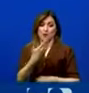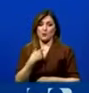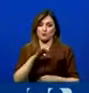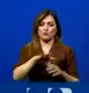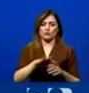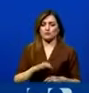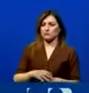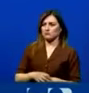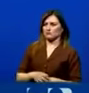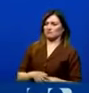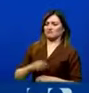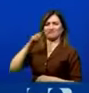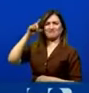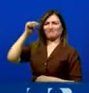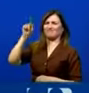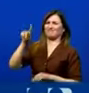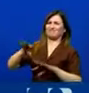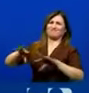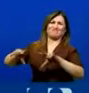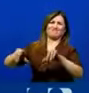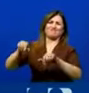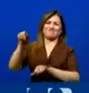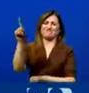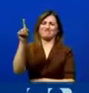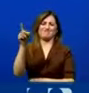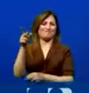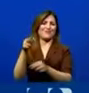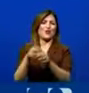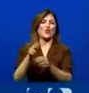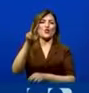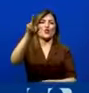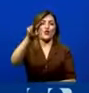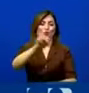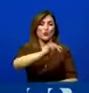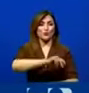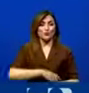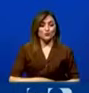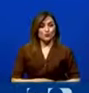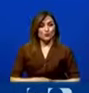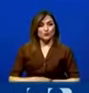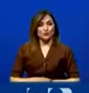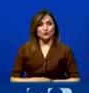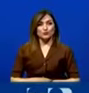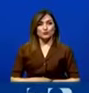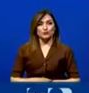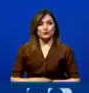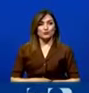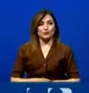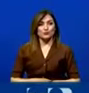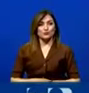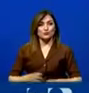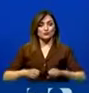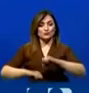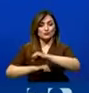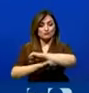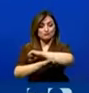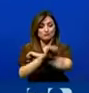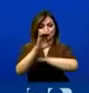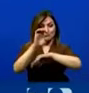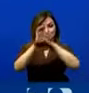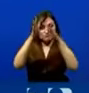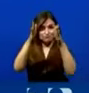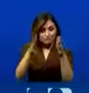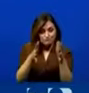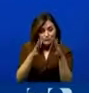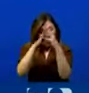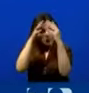vamos a cruzar esa línea. Y creemos que es fundamental que los ecuatorianos intentamos